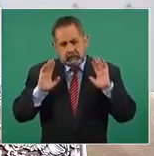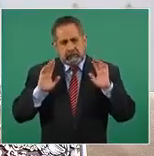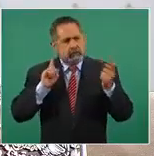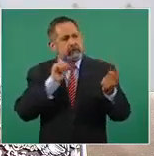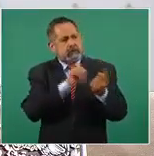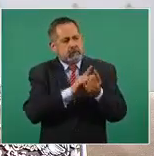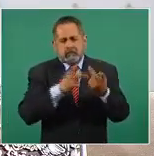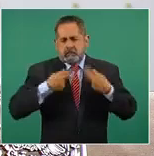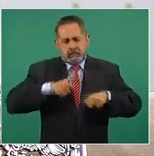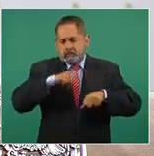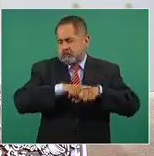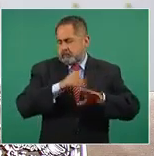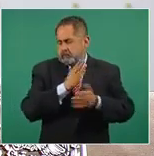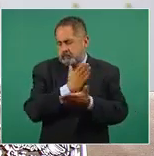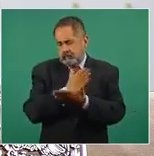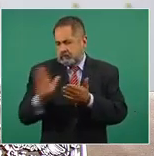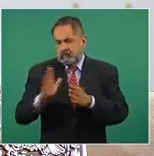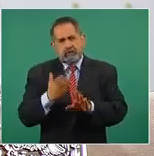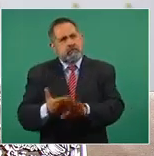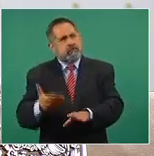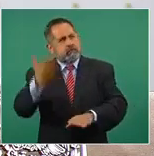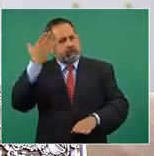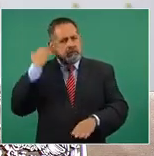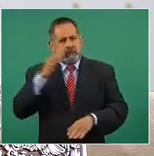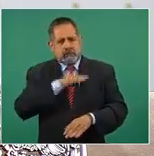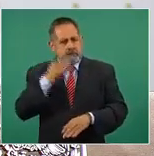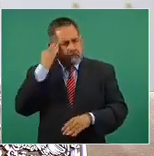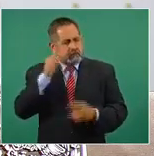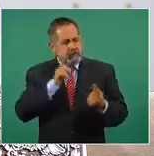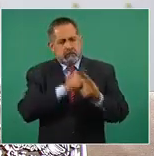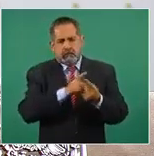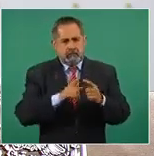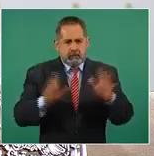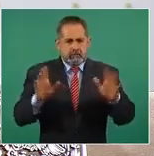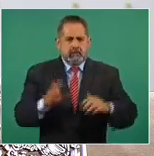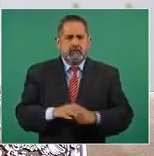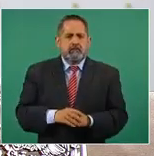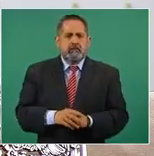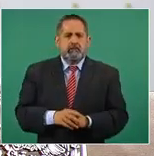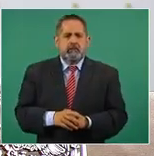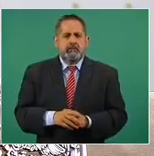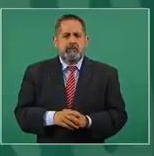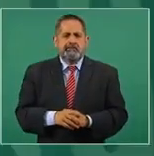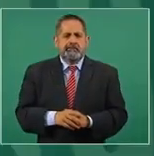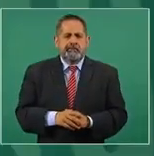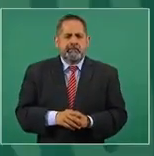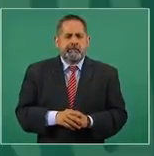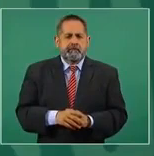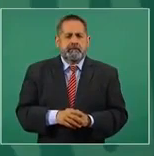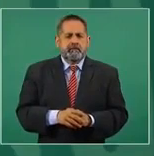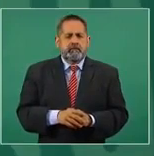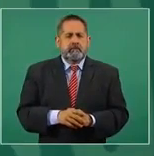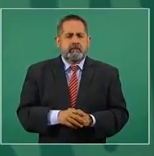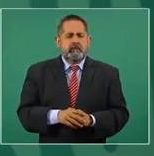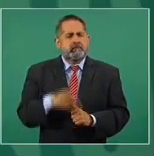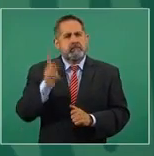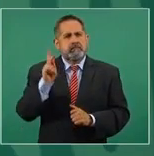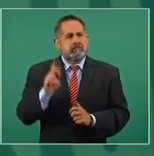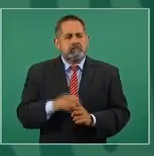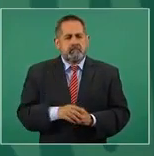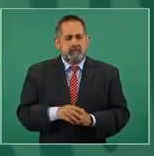Bueno, eso pues ya tiene tiempo, pero